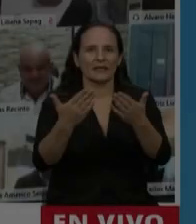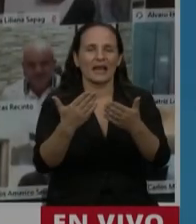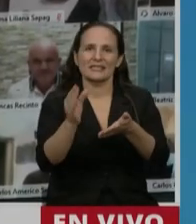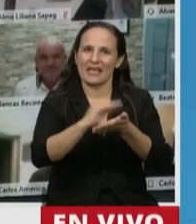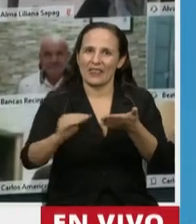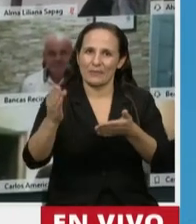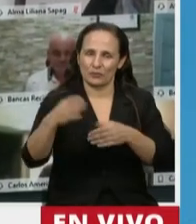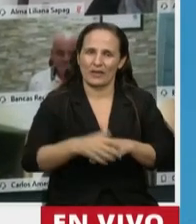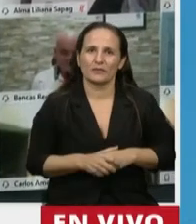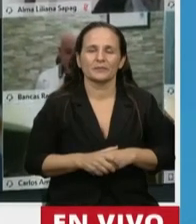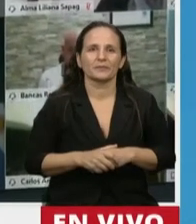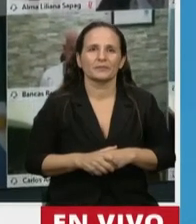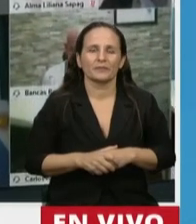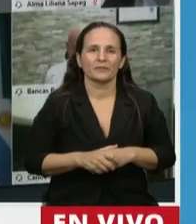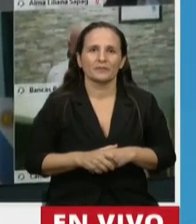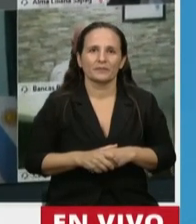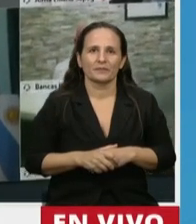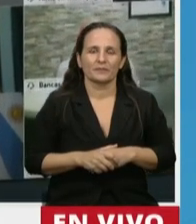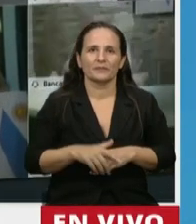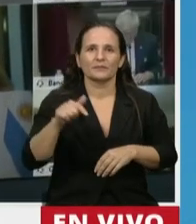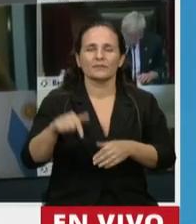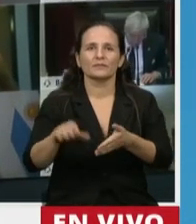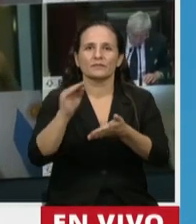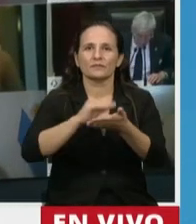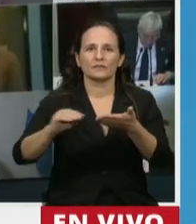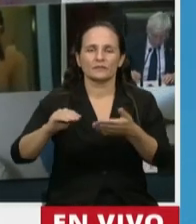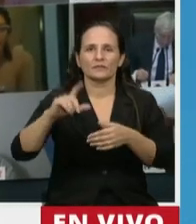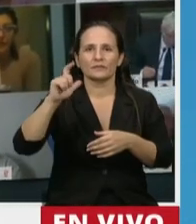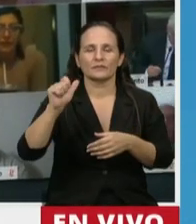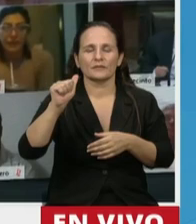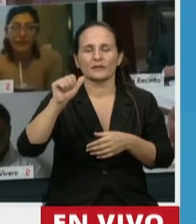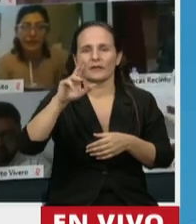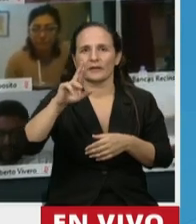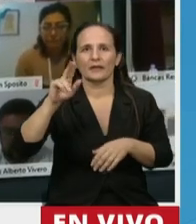Tiene la palabra la diputada María Soledad Carrillo.